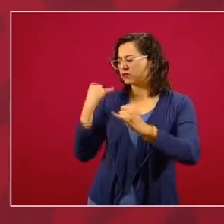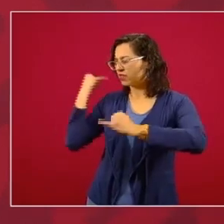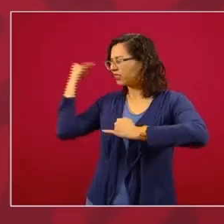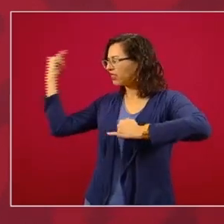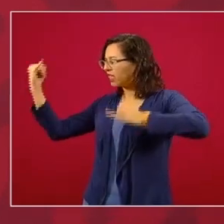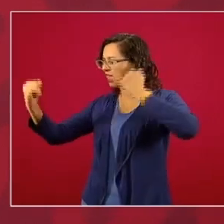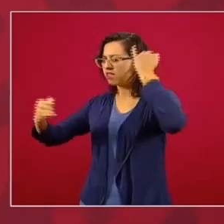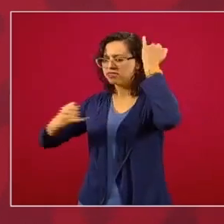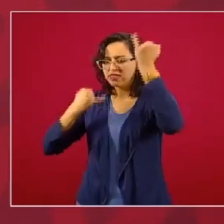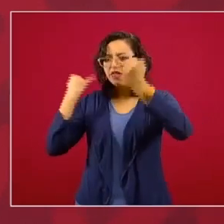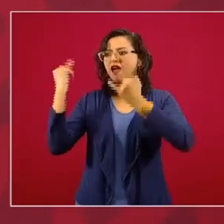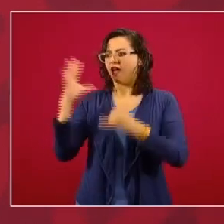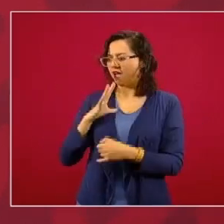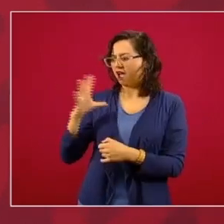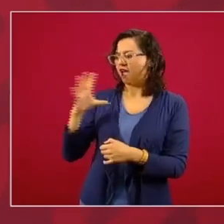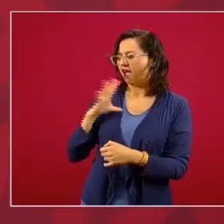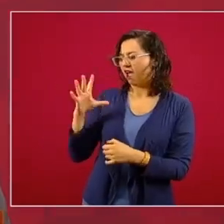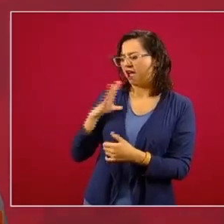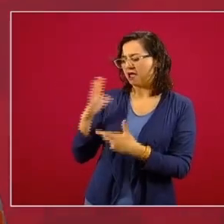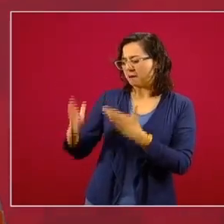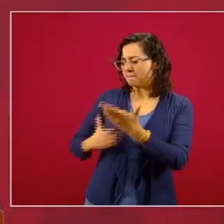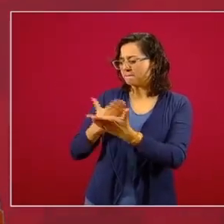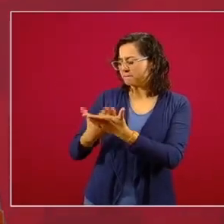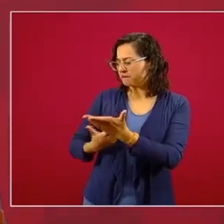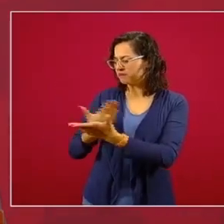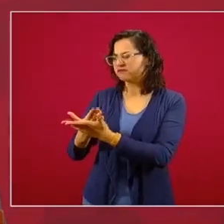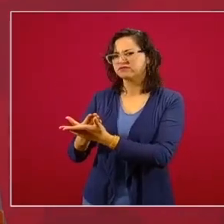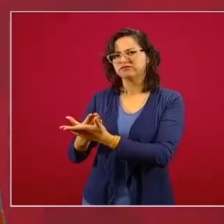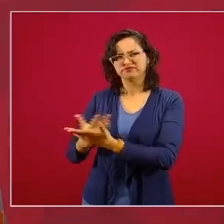todos los hospitales actualizar datos en dicha plataforma.